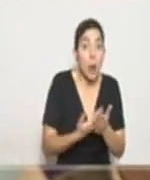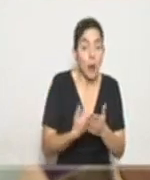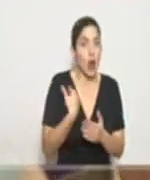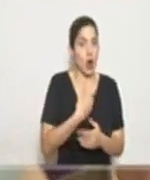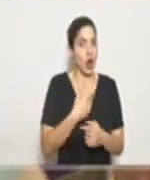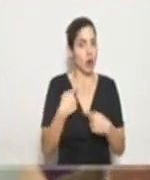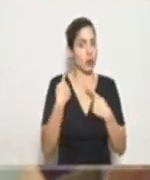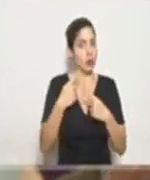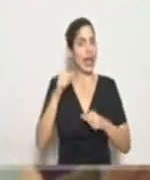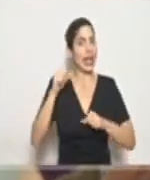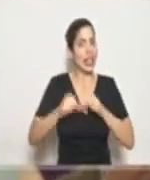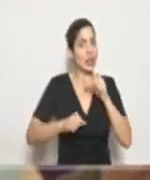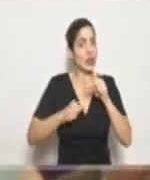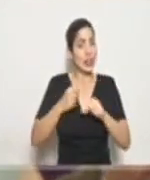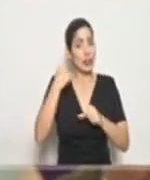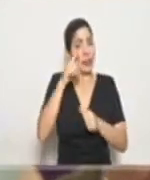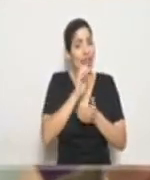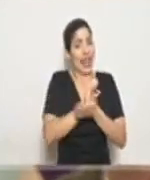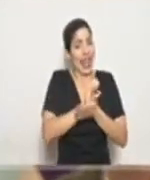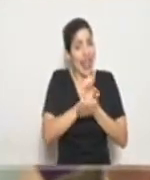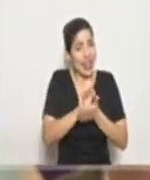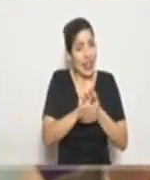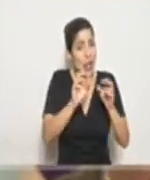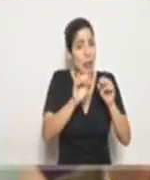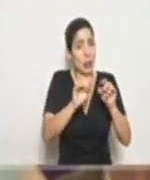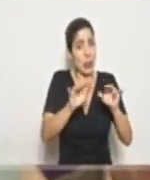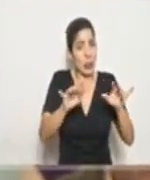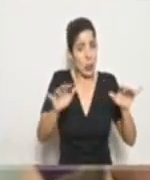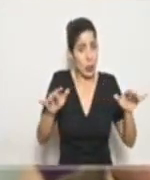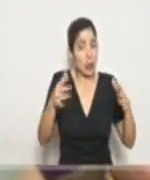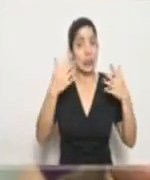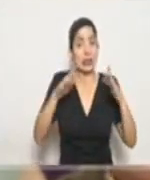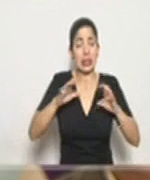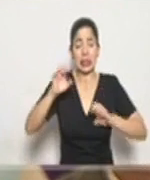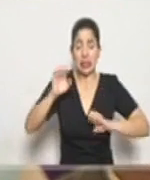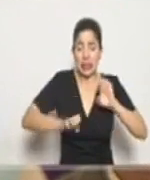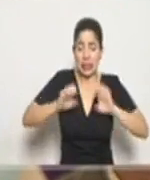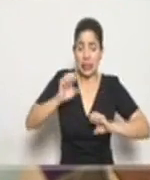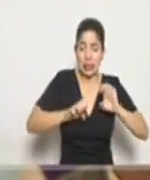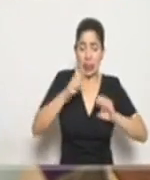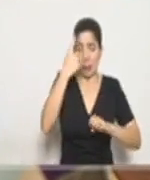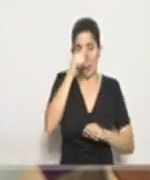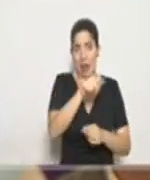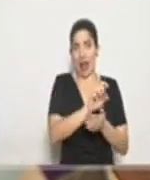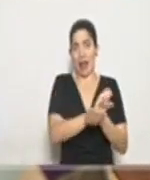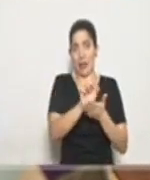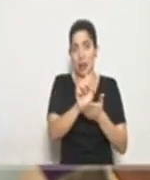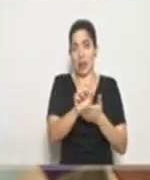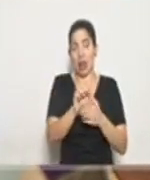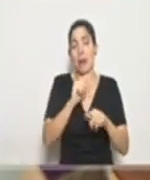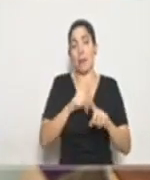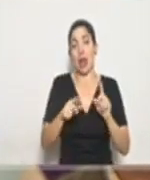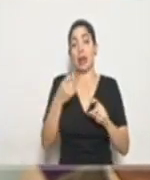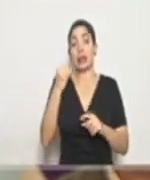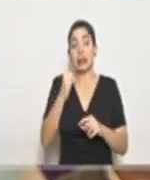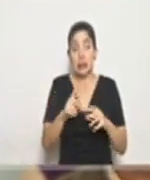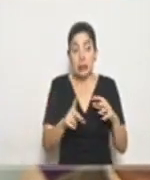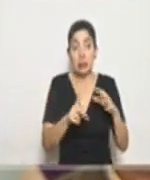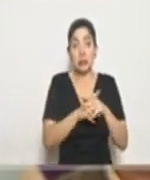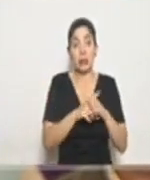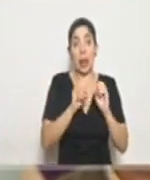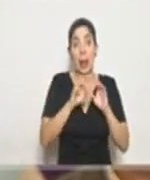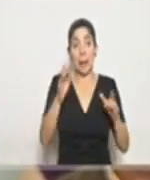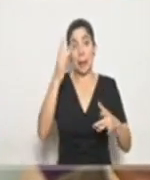justamente de que no se dé y hemos hecho las pruebas necesarias para hacerlo, pues, obviamente, también lo consideraremos dentro de las medidas